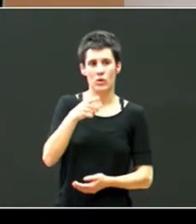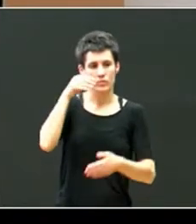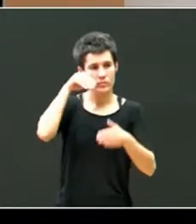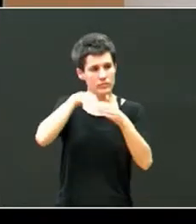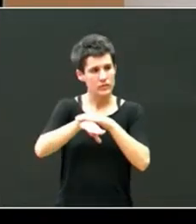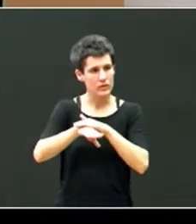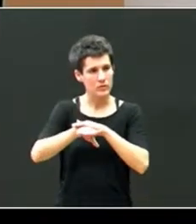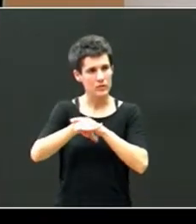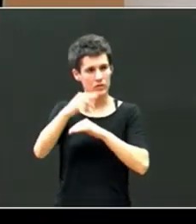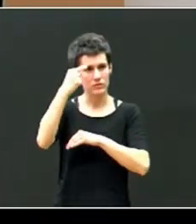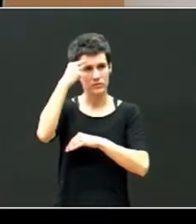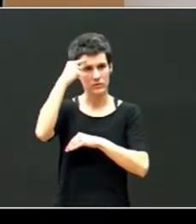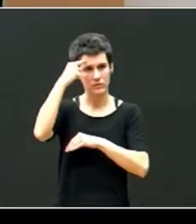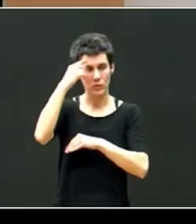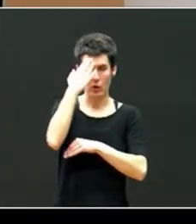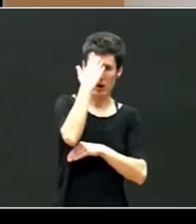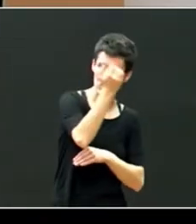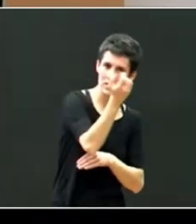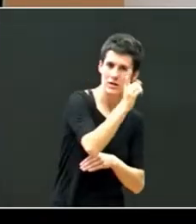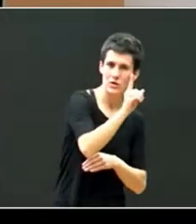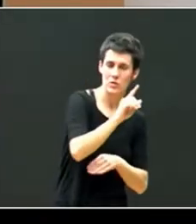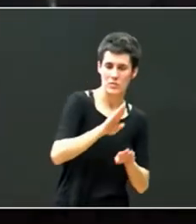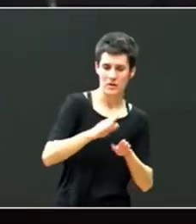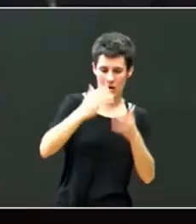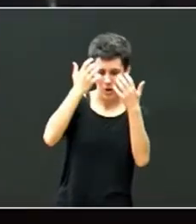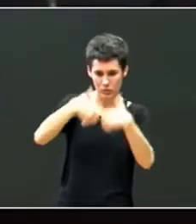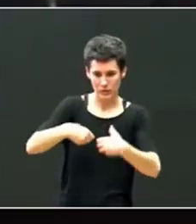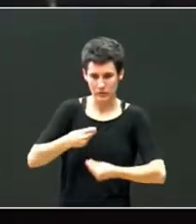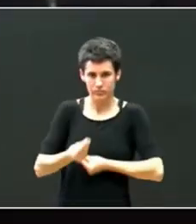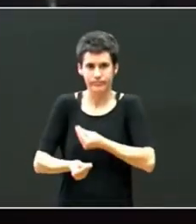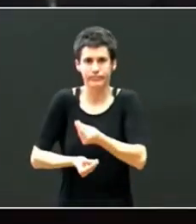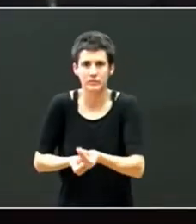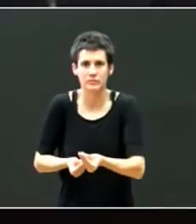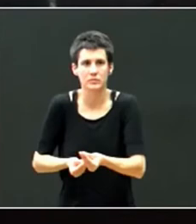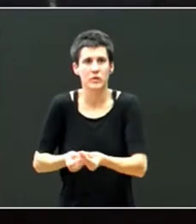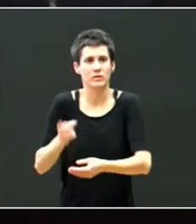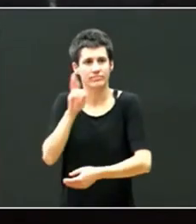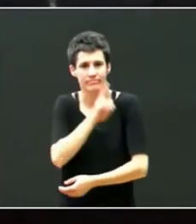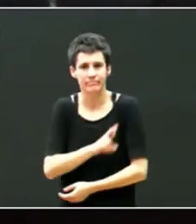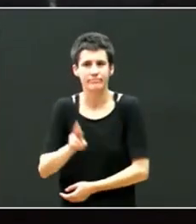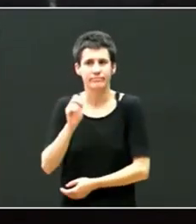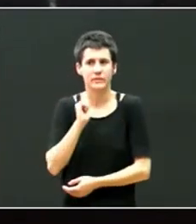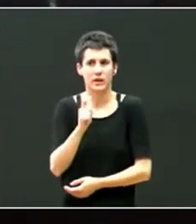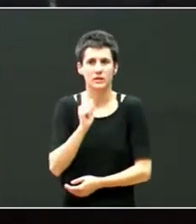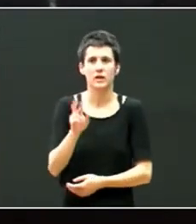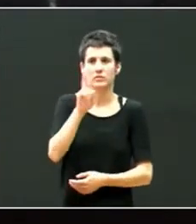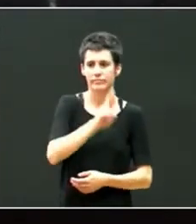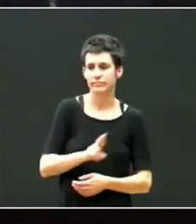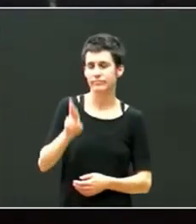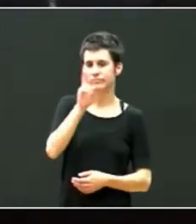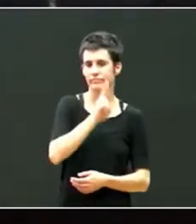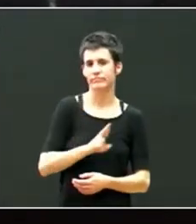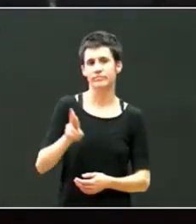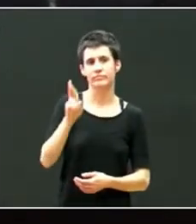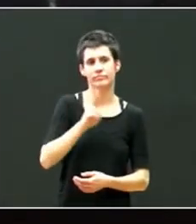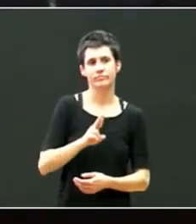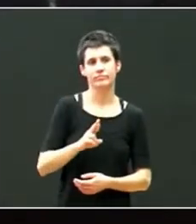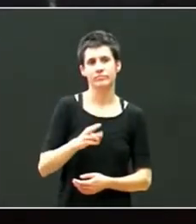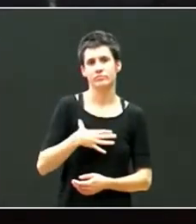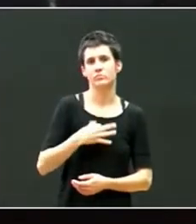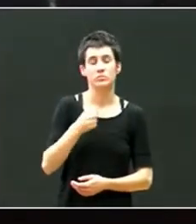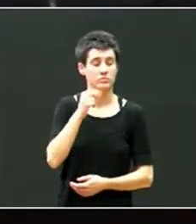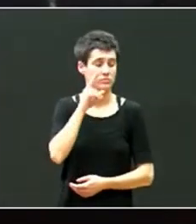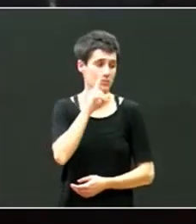que no se recuerdan pero que se escenifican o se actúan tienden a repetirse muchas veces una y otra vez y lo podemos ver en estos